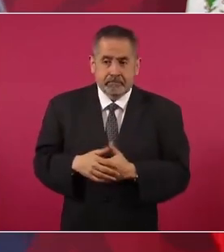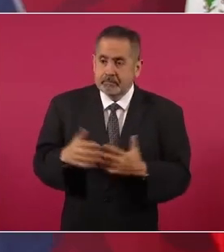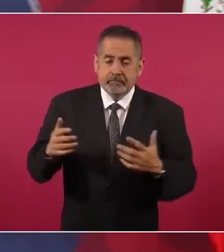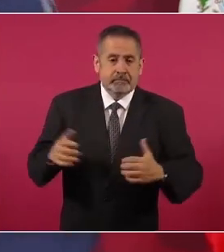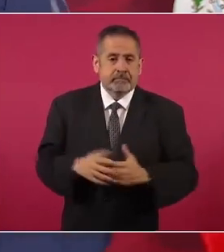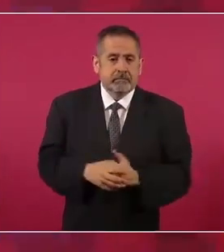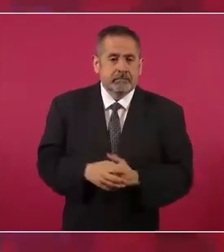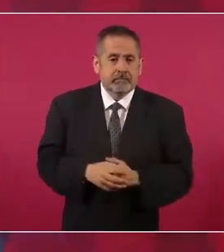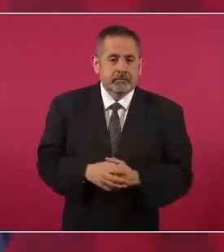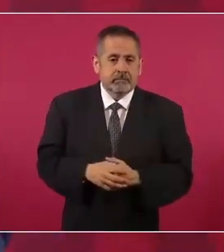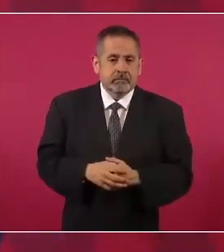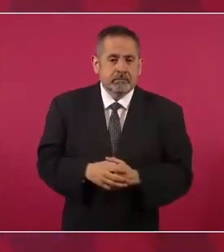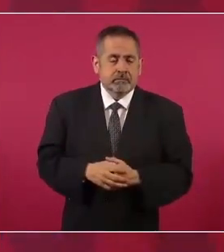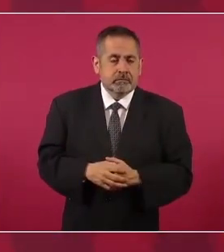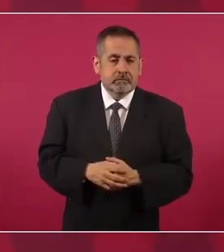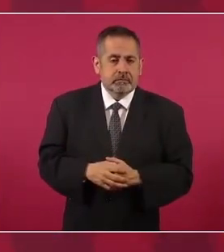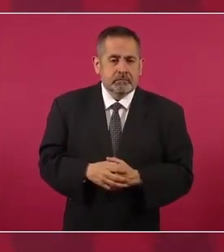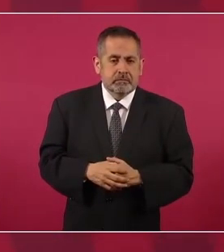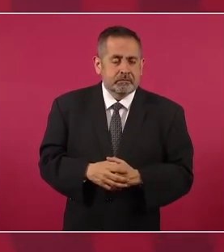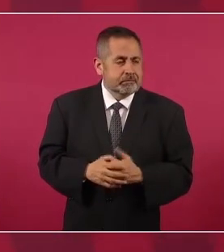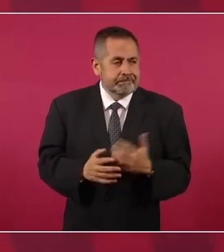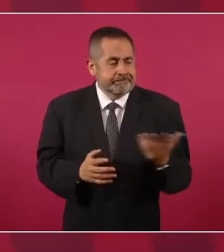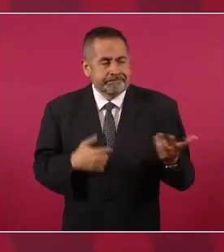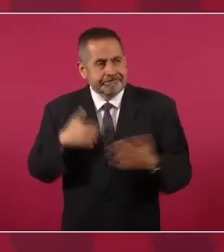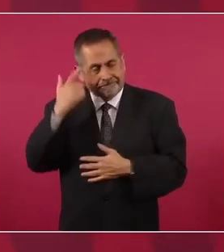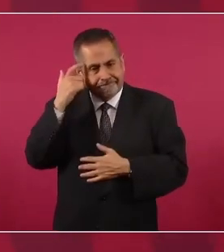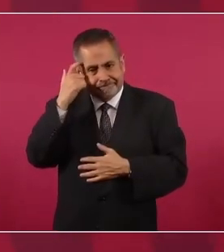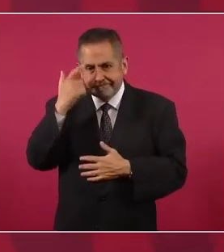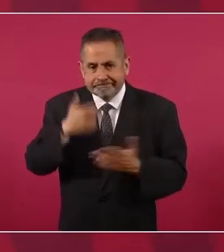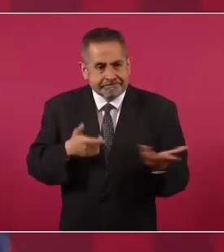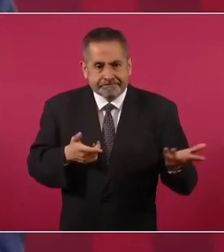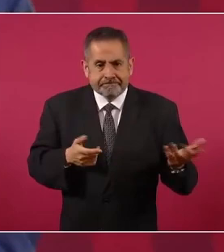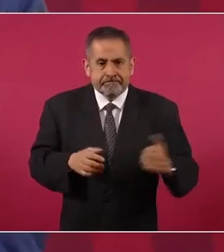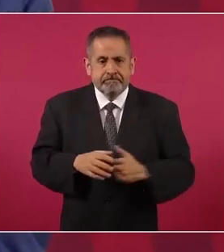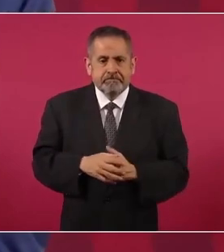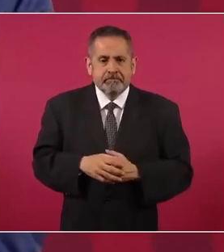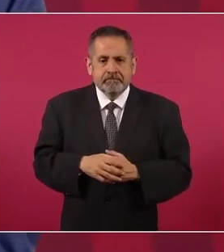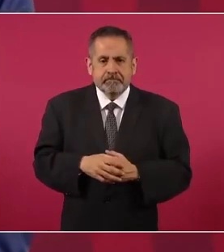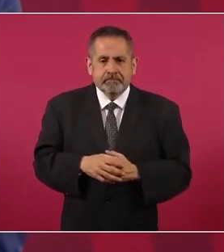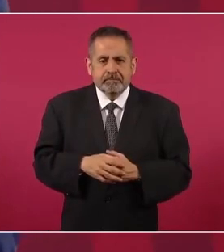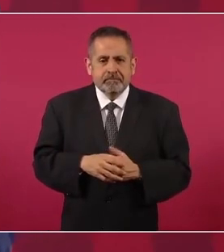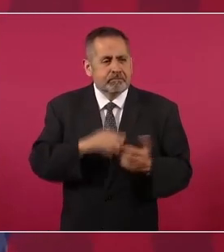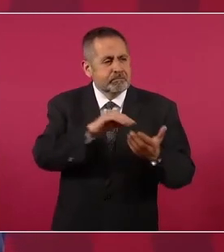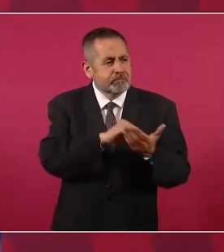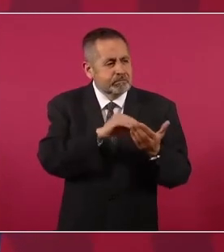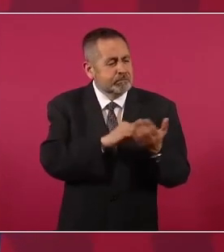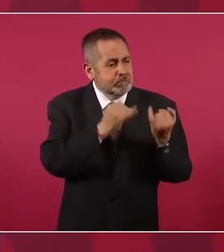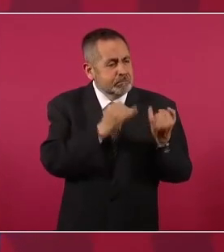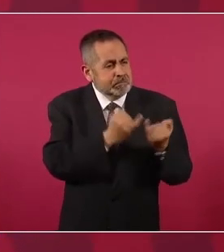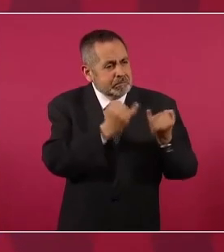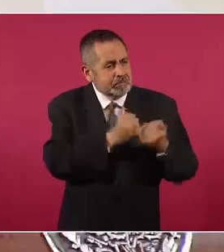no cabe duda que siguen las cosas igual.